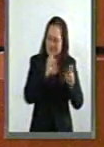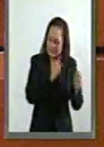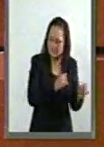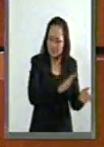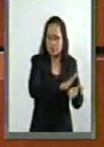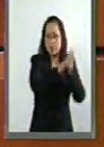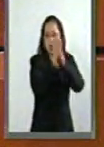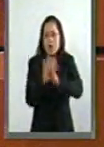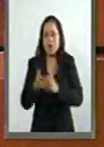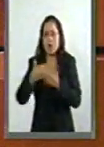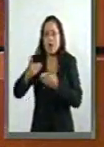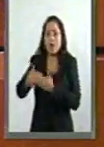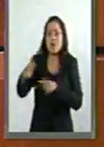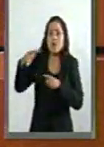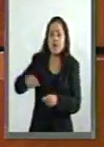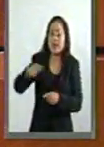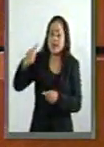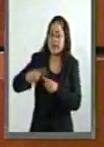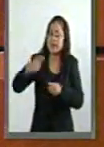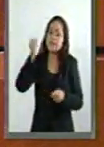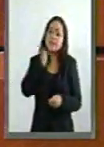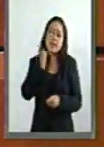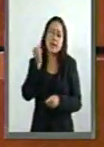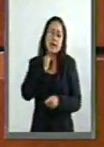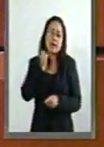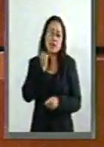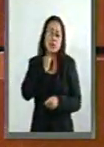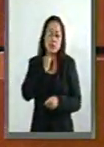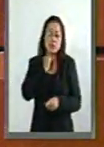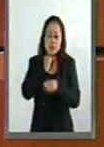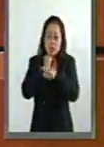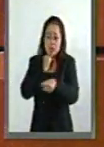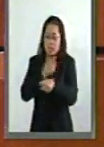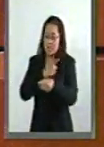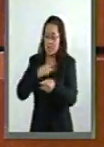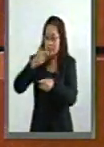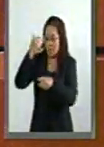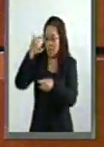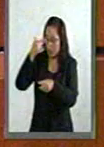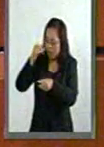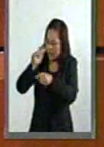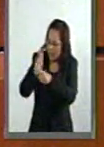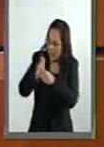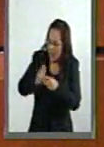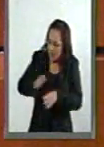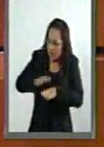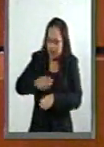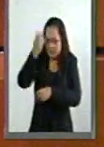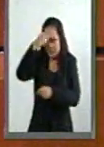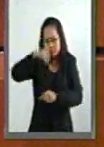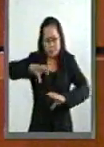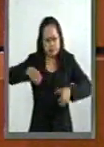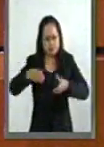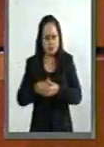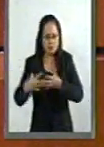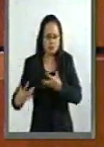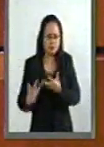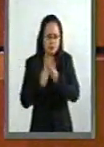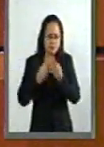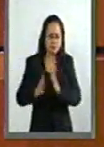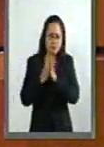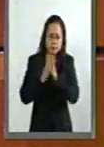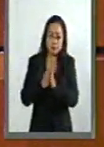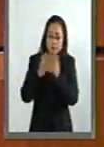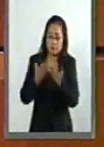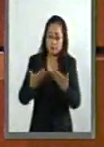proceso donde el legislador tenga que fundamentar y normar su criterio ante la opinión pública. En este sentido es